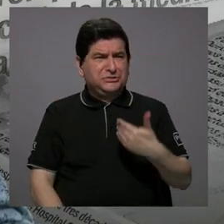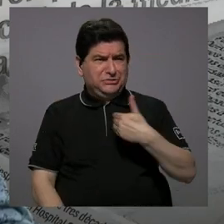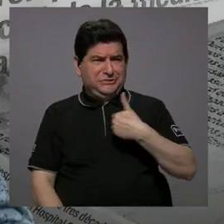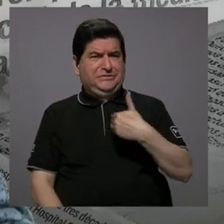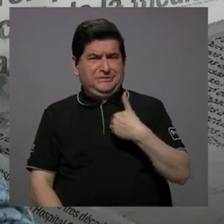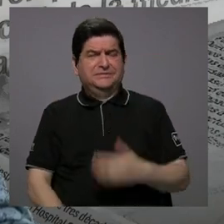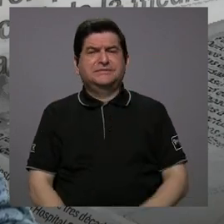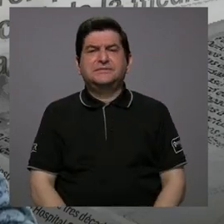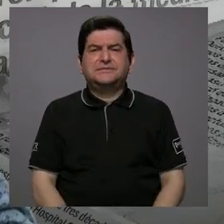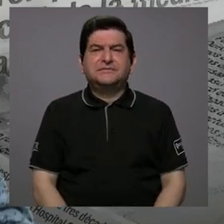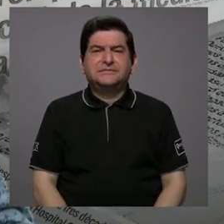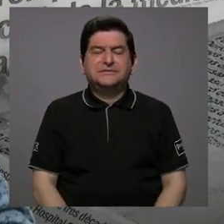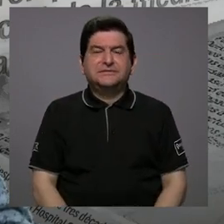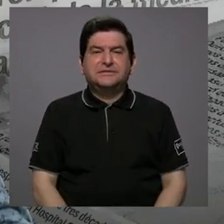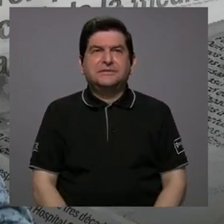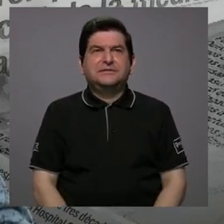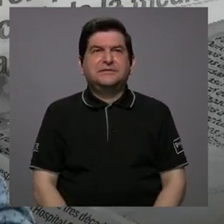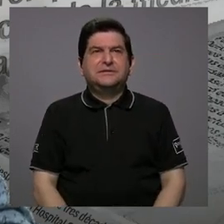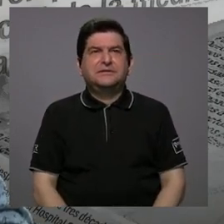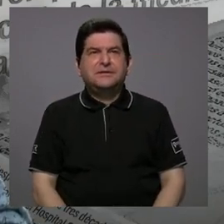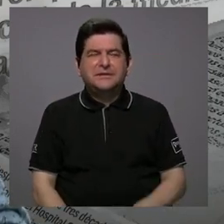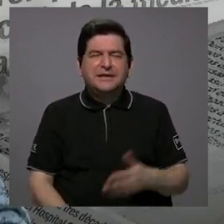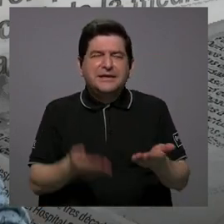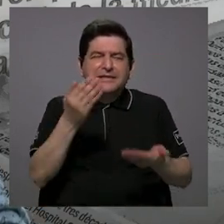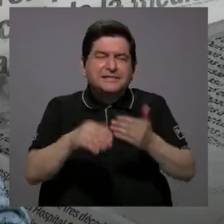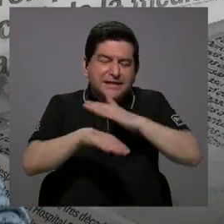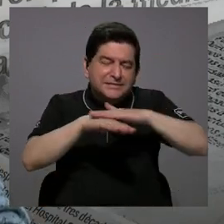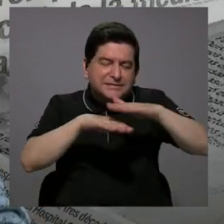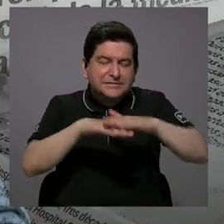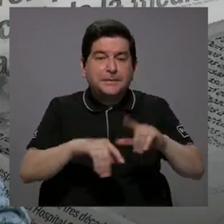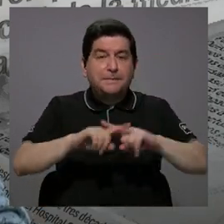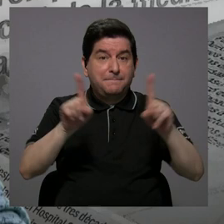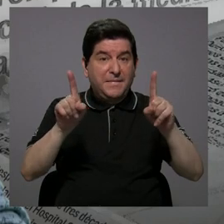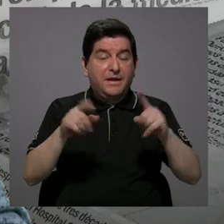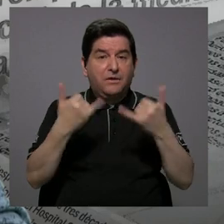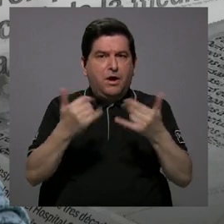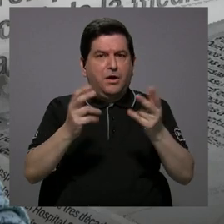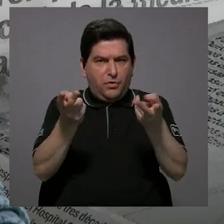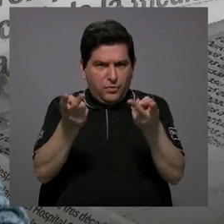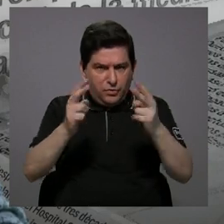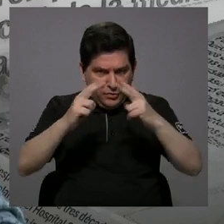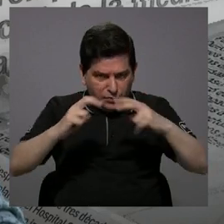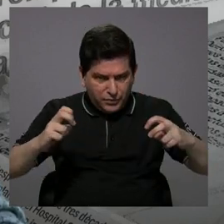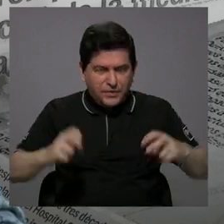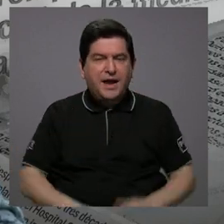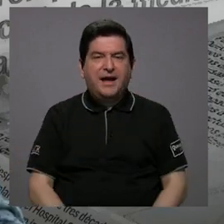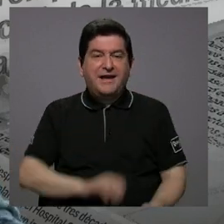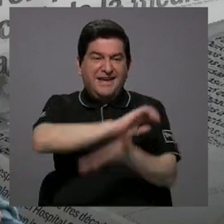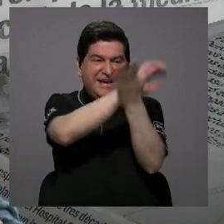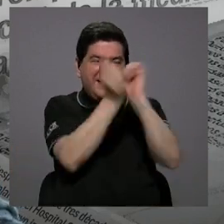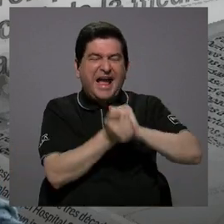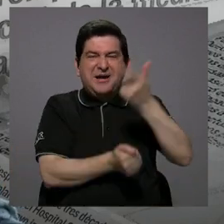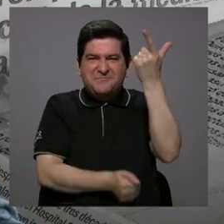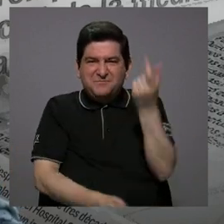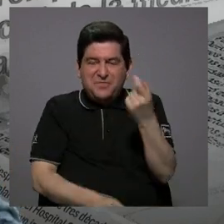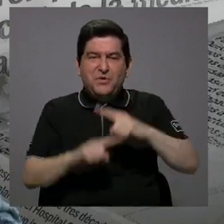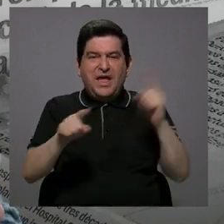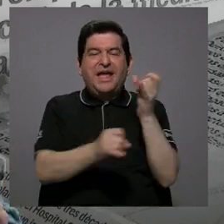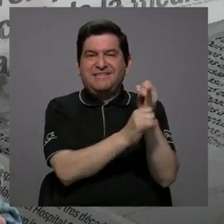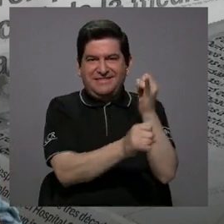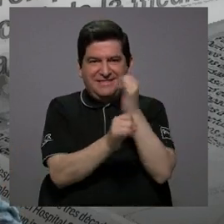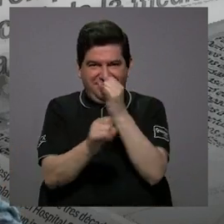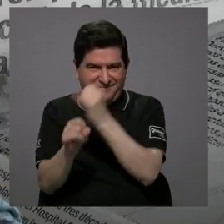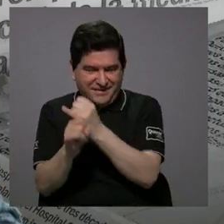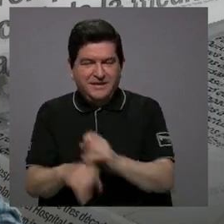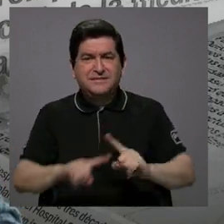era el tema del, lo tocamos así apenas por encima, es el de la reforma a las pensiones. La reforma a las pensiones en muchas instituciones,